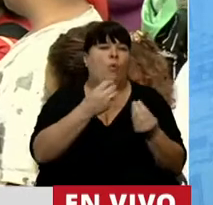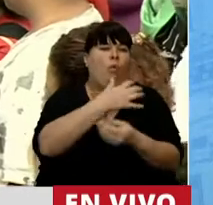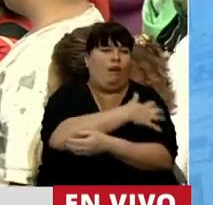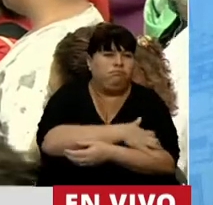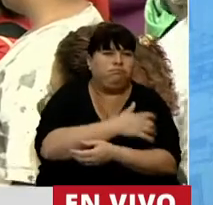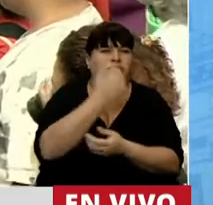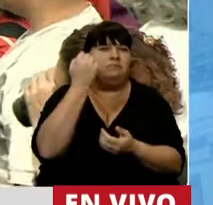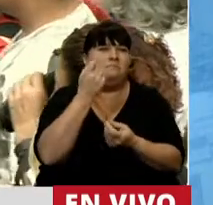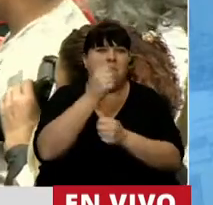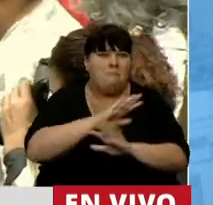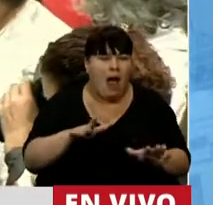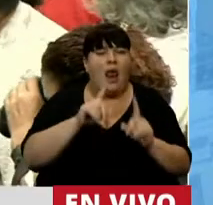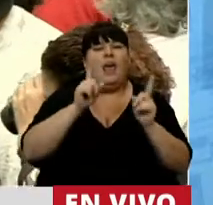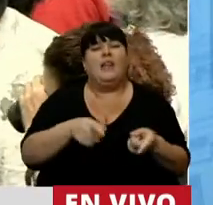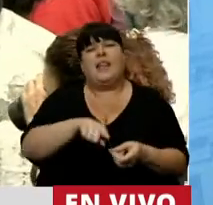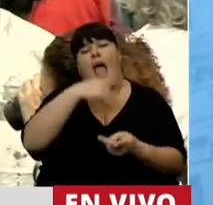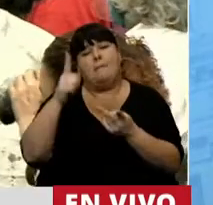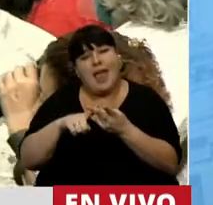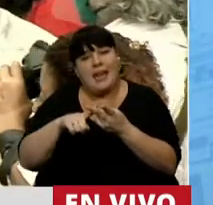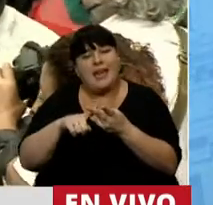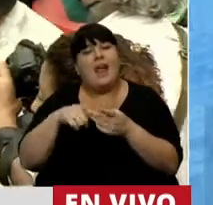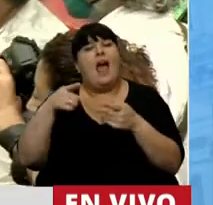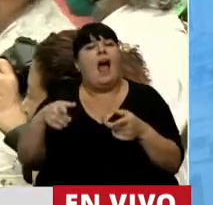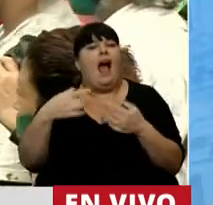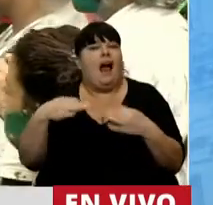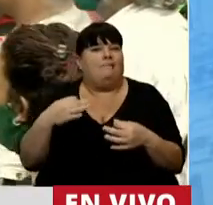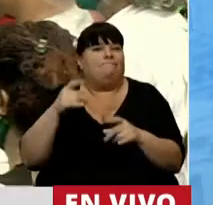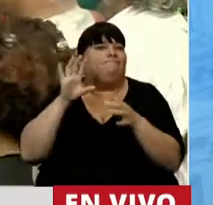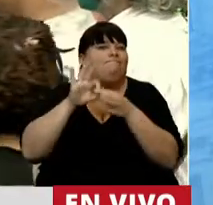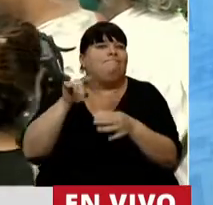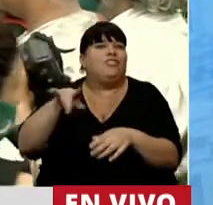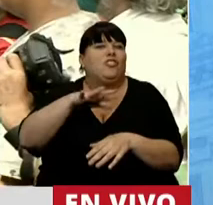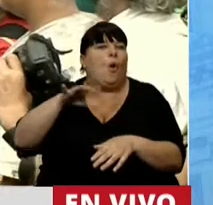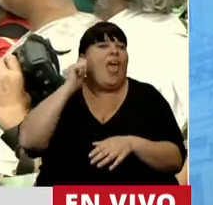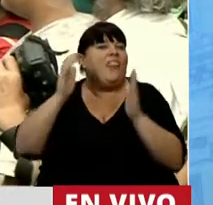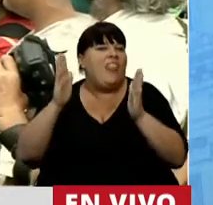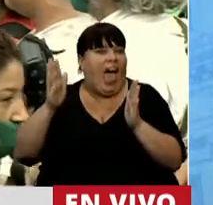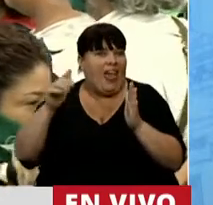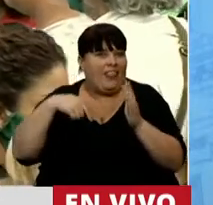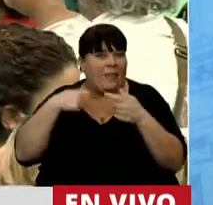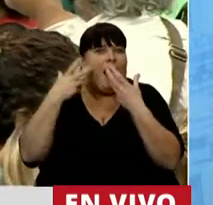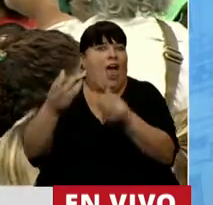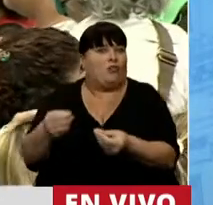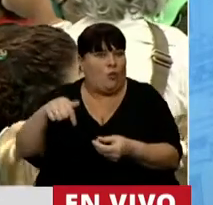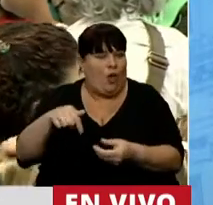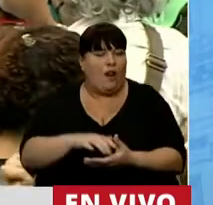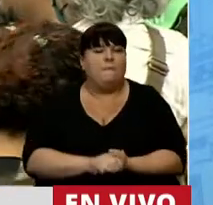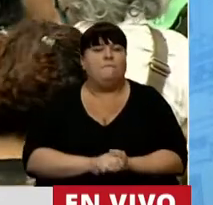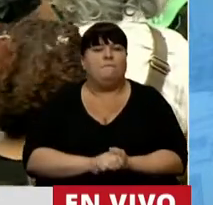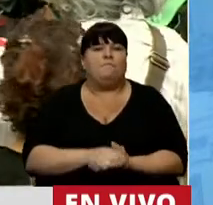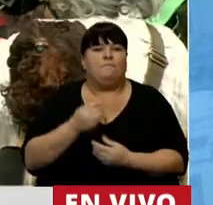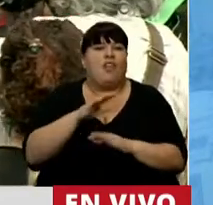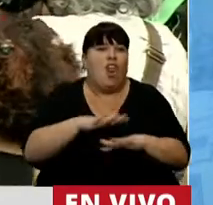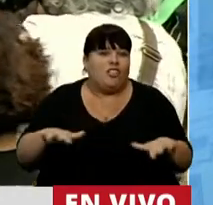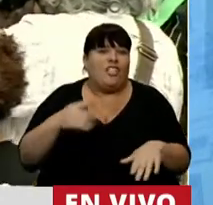y económica, y por el otro, a la vulnerabilidad inherente al sector etario, al cual nos estamos refiriendo, que es